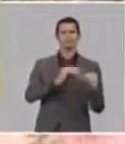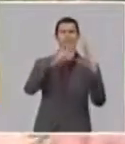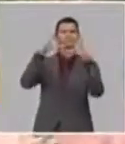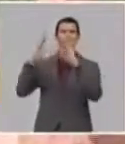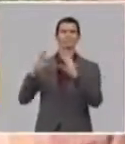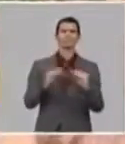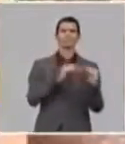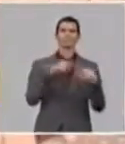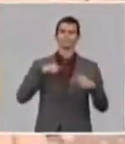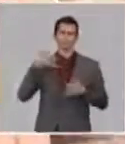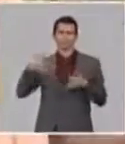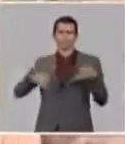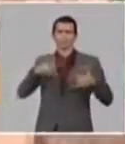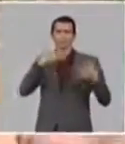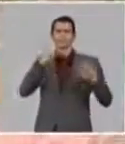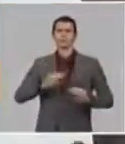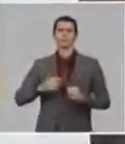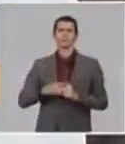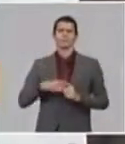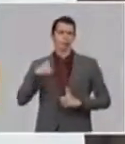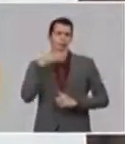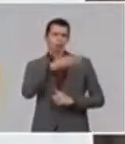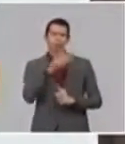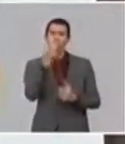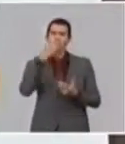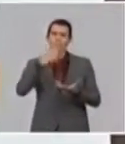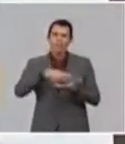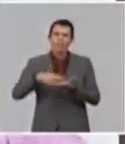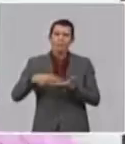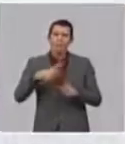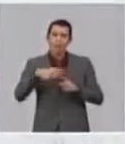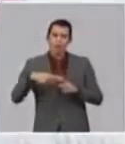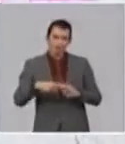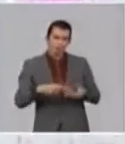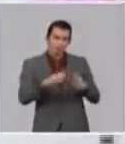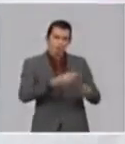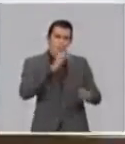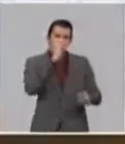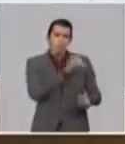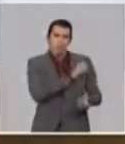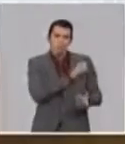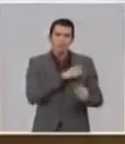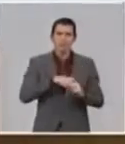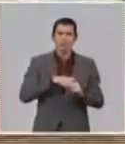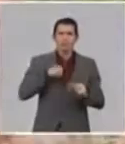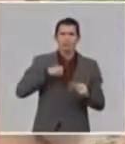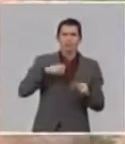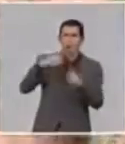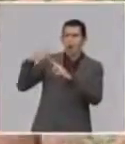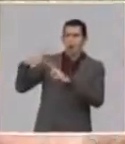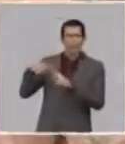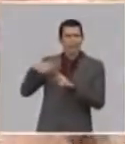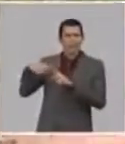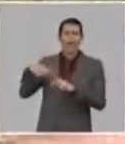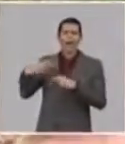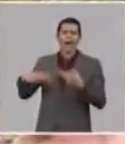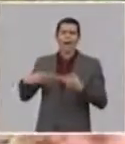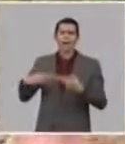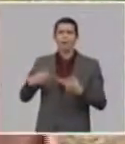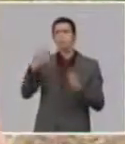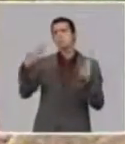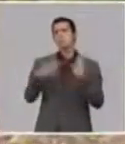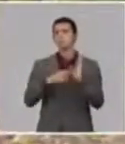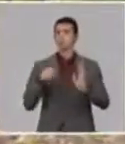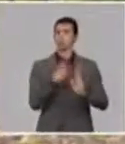que voy y corto el racino de platano y voy para allá y lo llevo para allí. A nosotros nos toca el domingo pesquizar el pueblo, para que esos niños descansen,